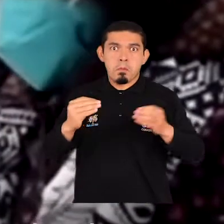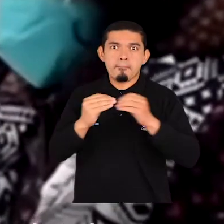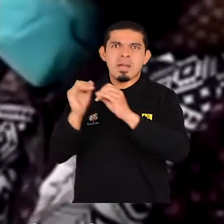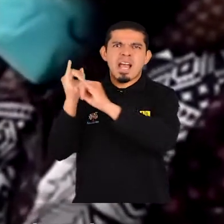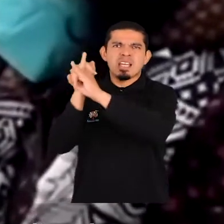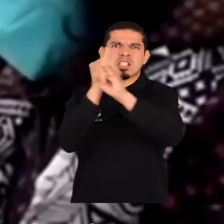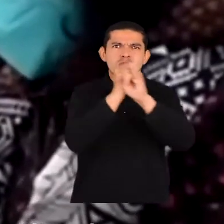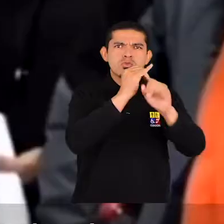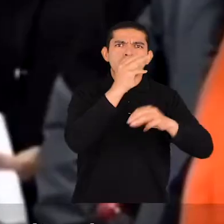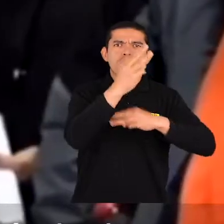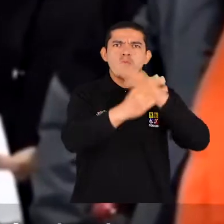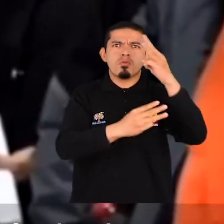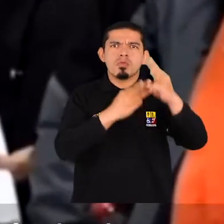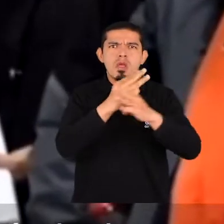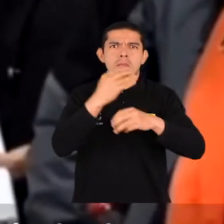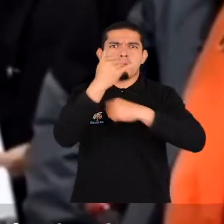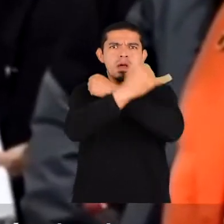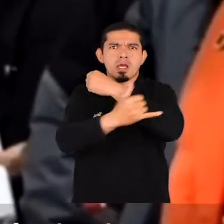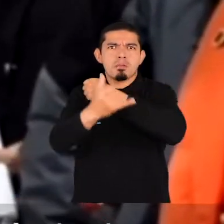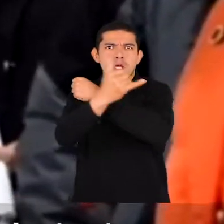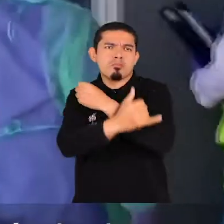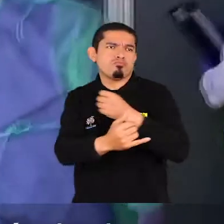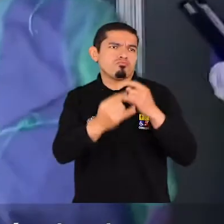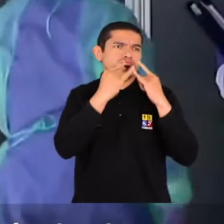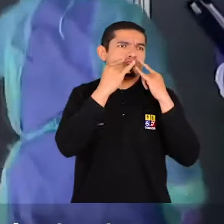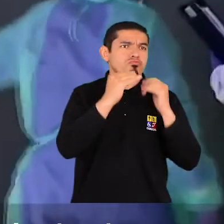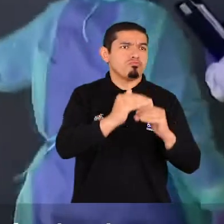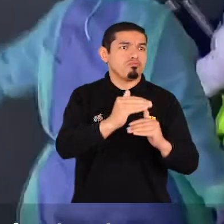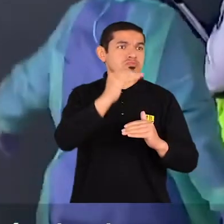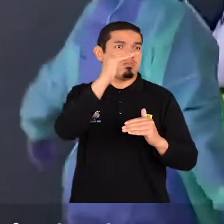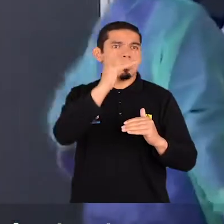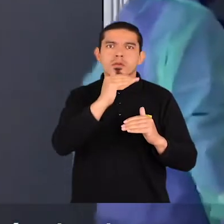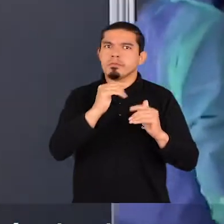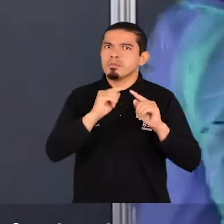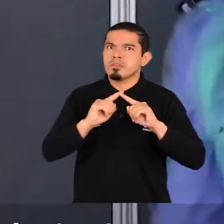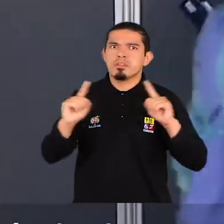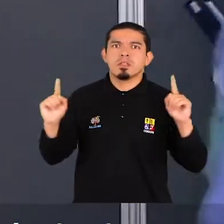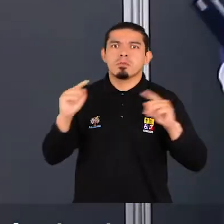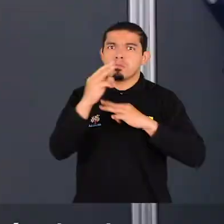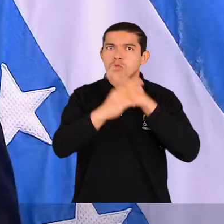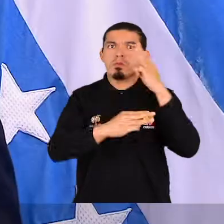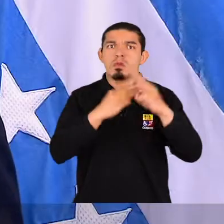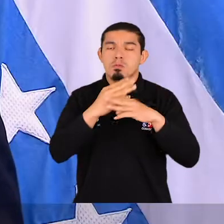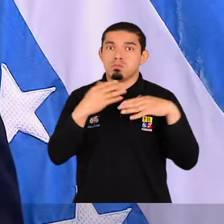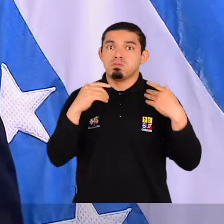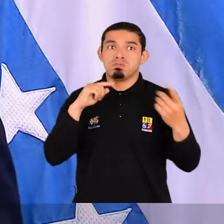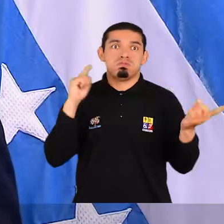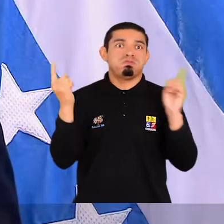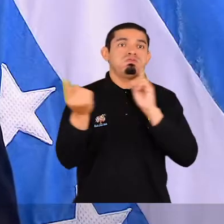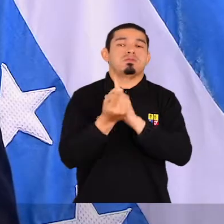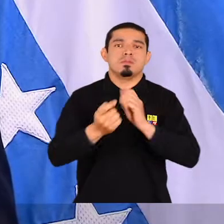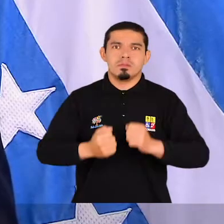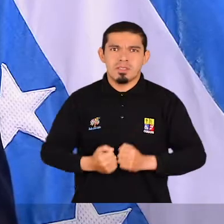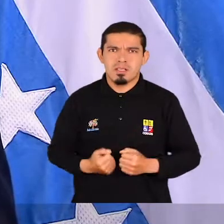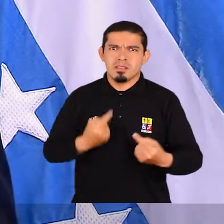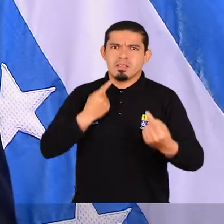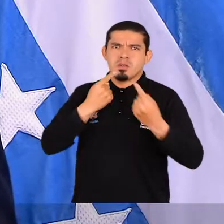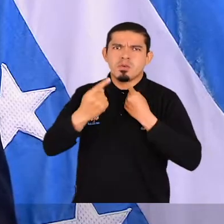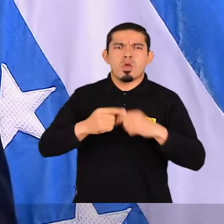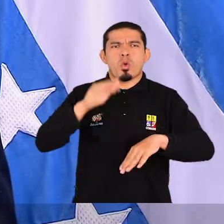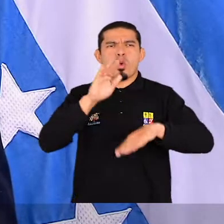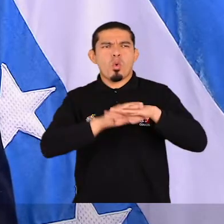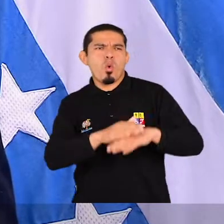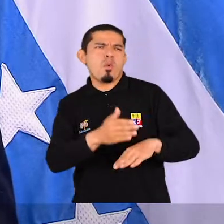de los países más desarrollados. La realidad es que el mundo nunca será el mismo después del coronavirus. Discutir ahora sobre lo pasado